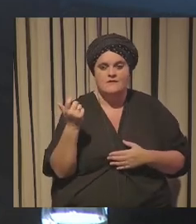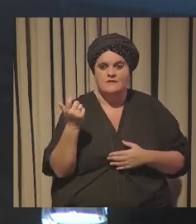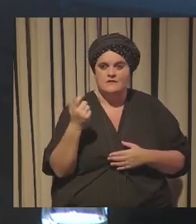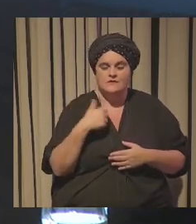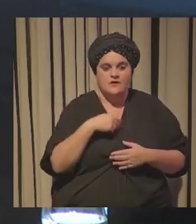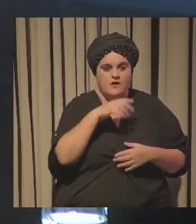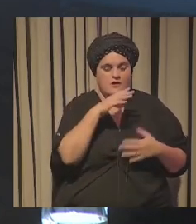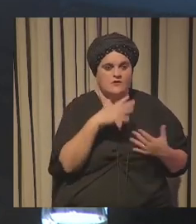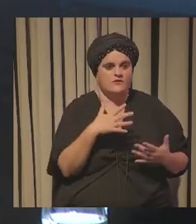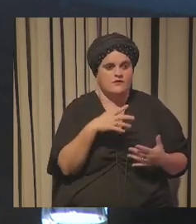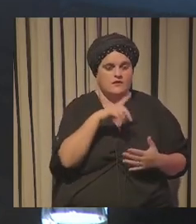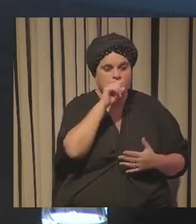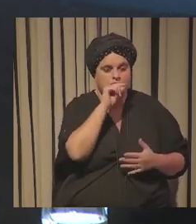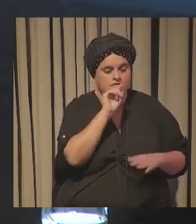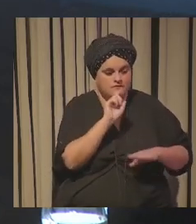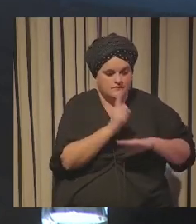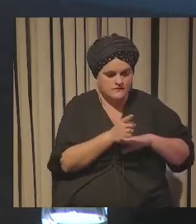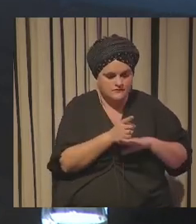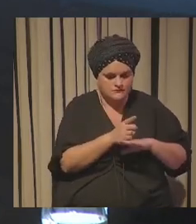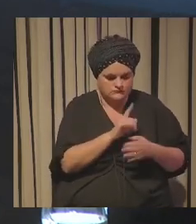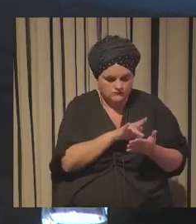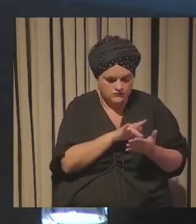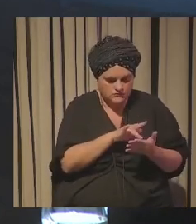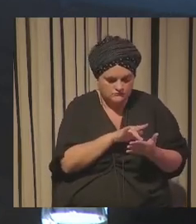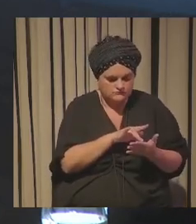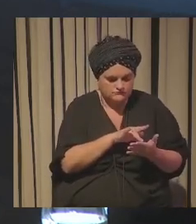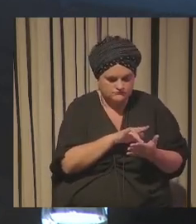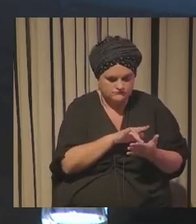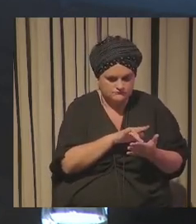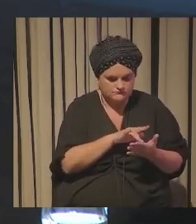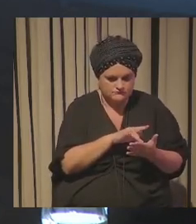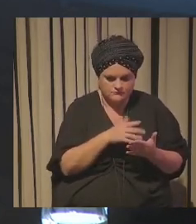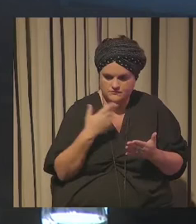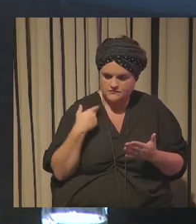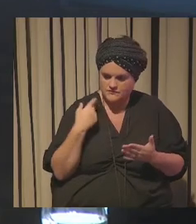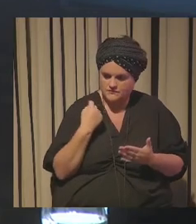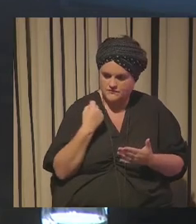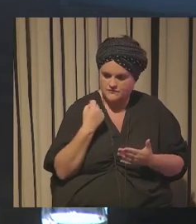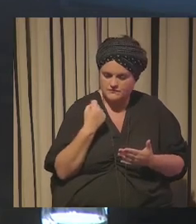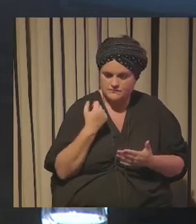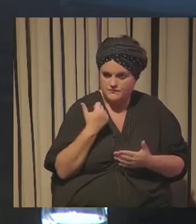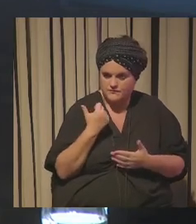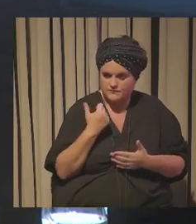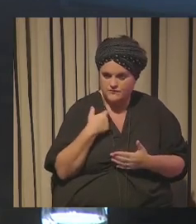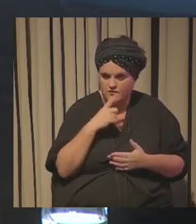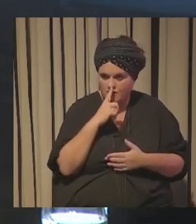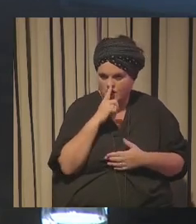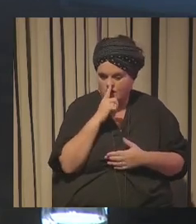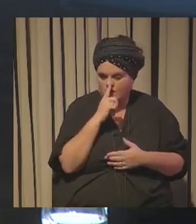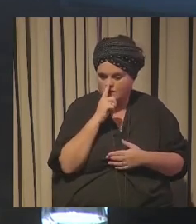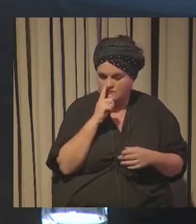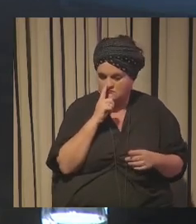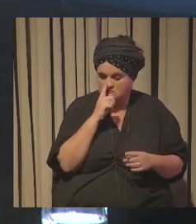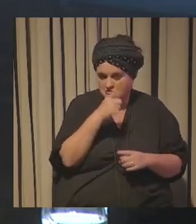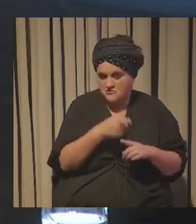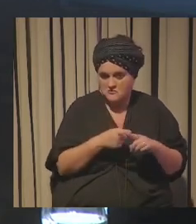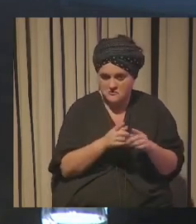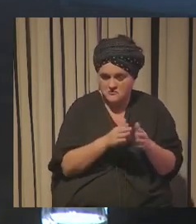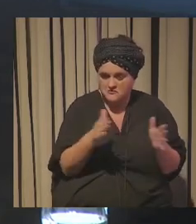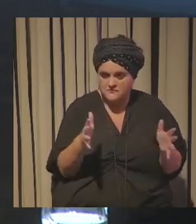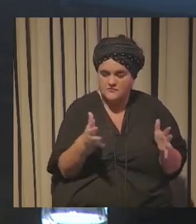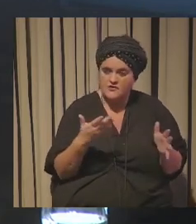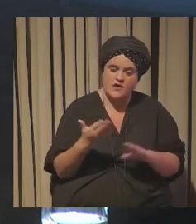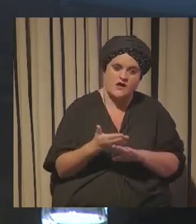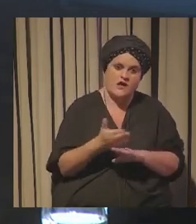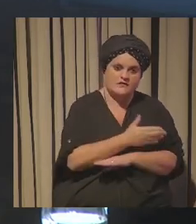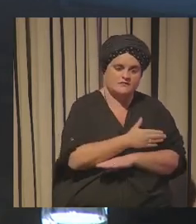soy director de EITV pero llevo poquito no llevo a un año y medio antes de EITV yo